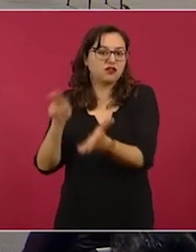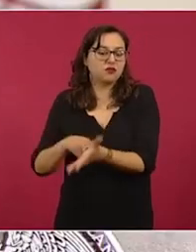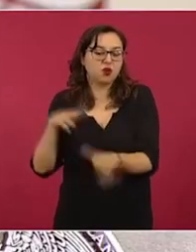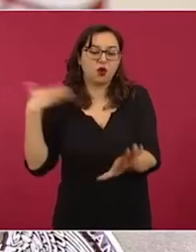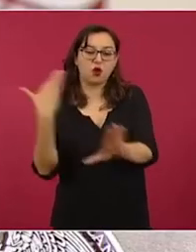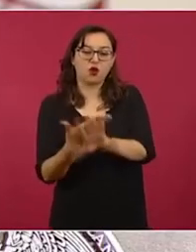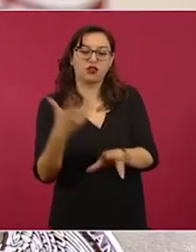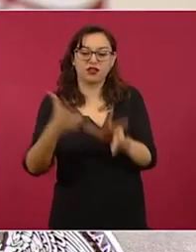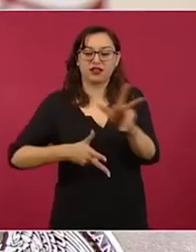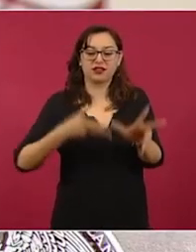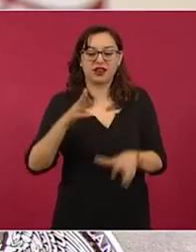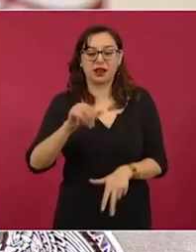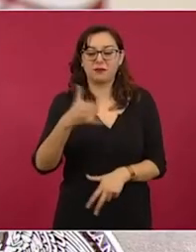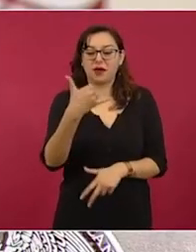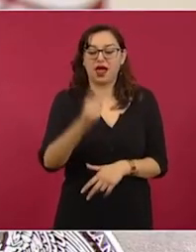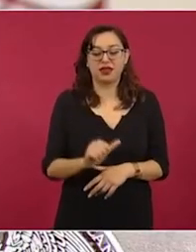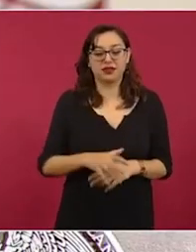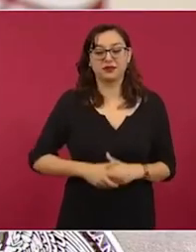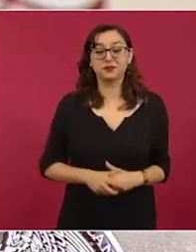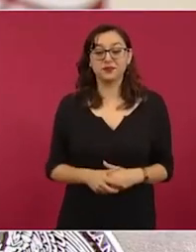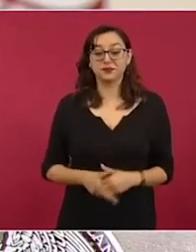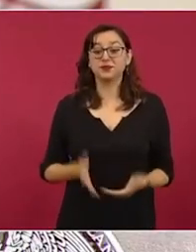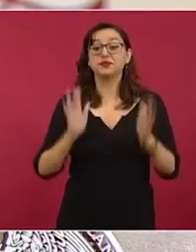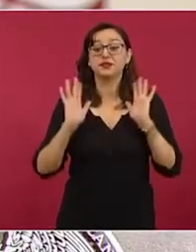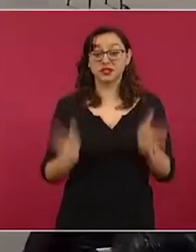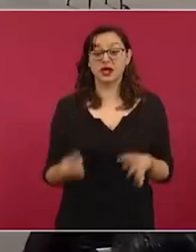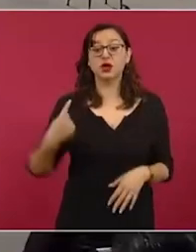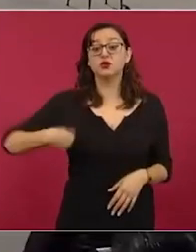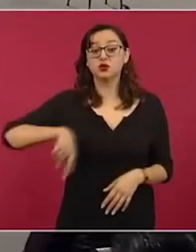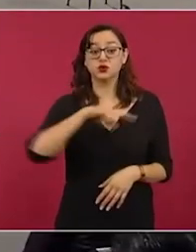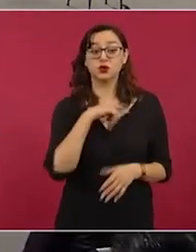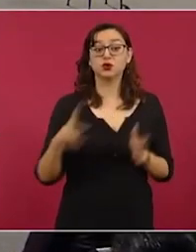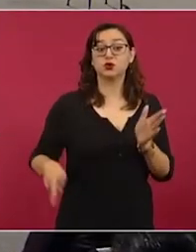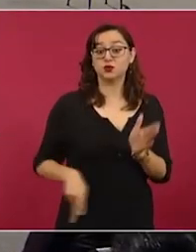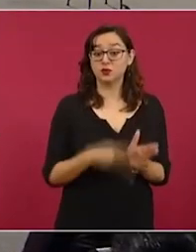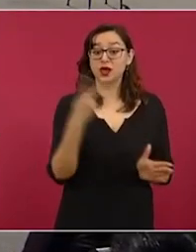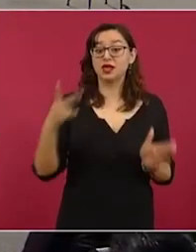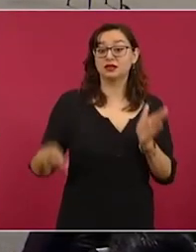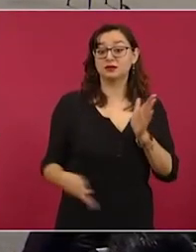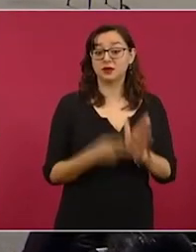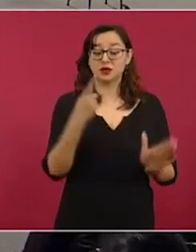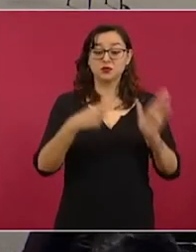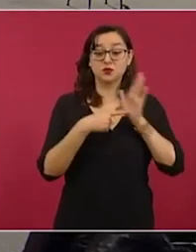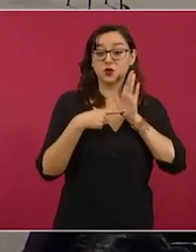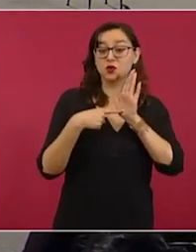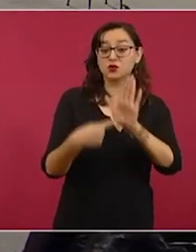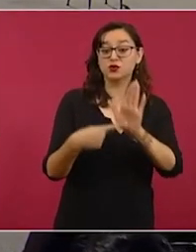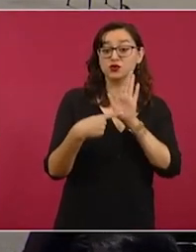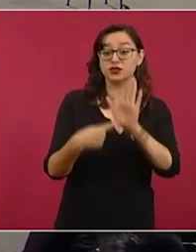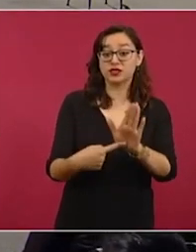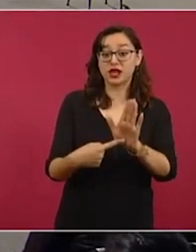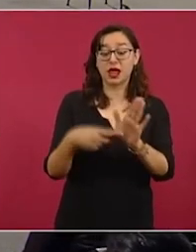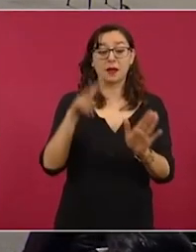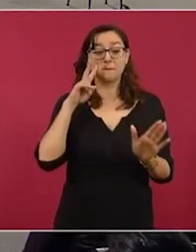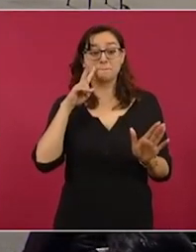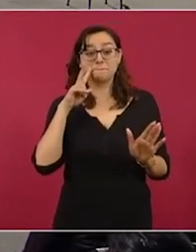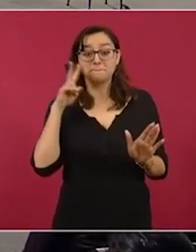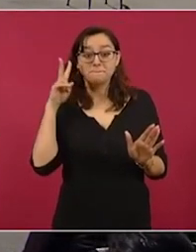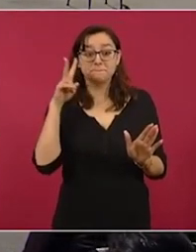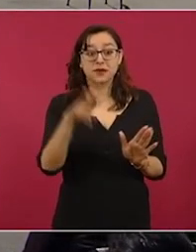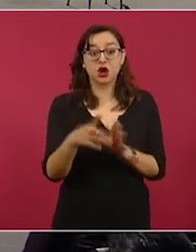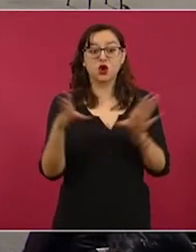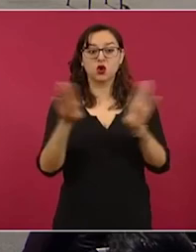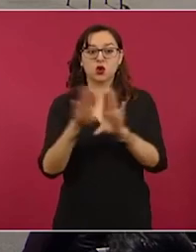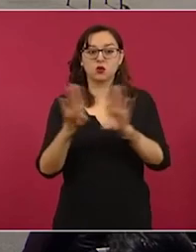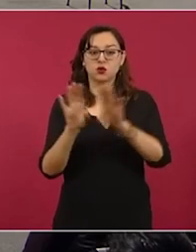conferencias de prensa se han mostrado un video, que es este, un video con un cenote intervenido con pilotes de